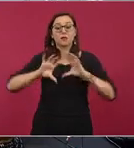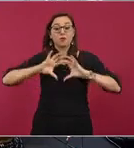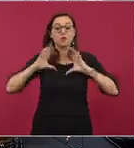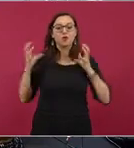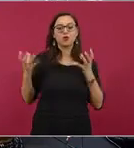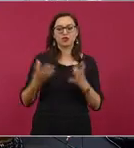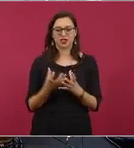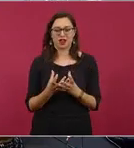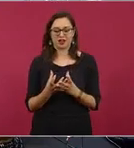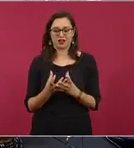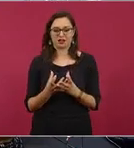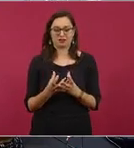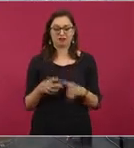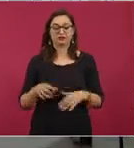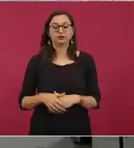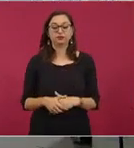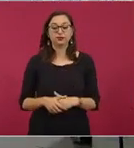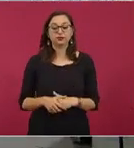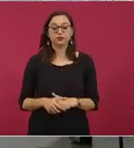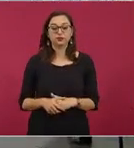nosotros tenemos cuatro